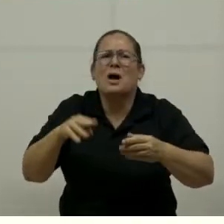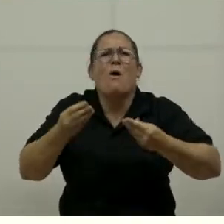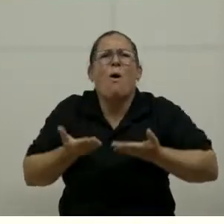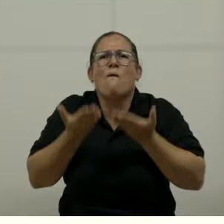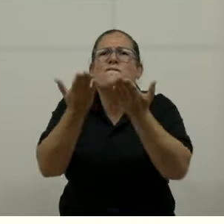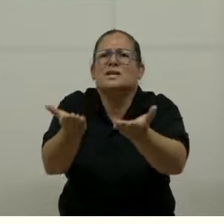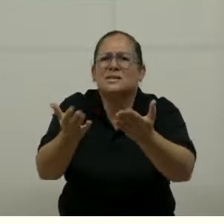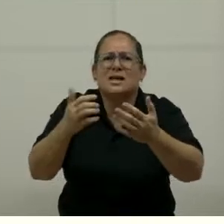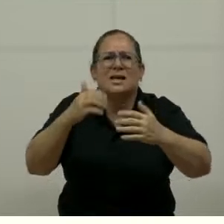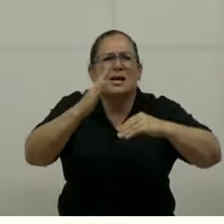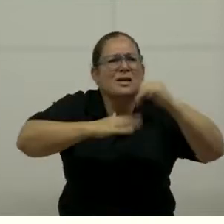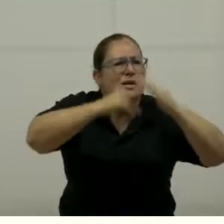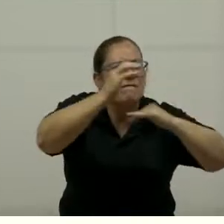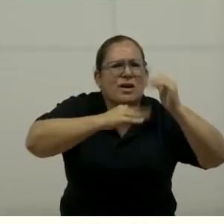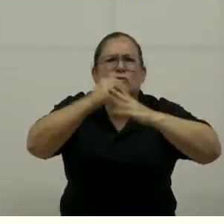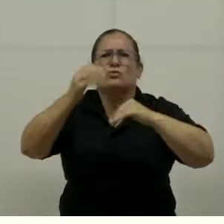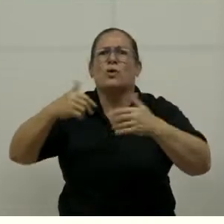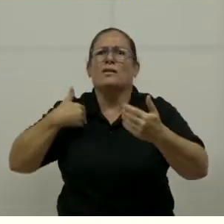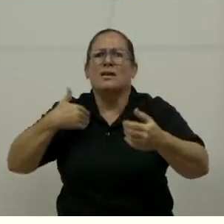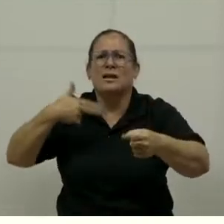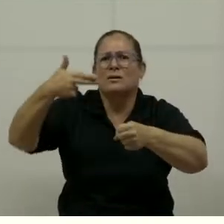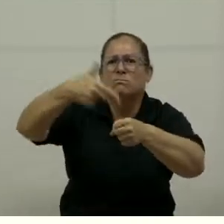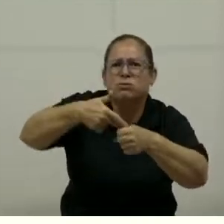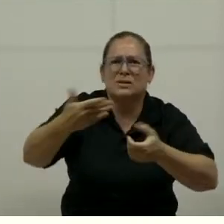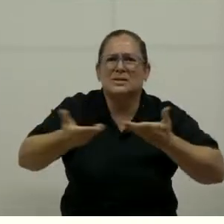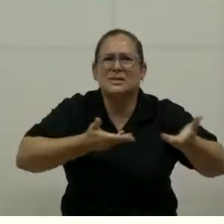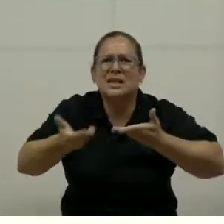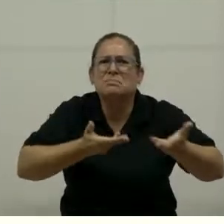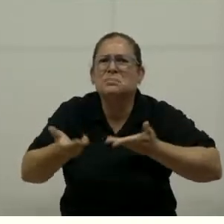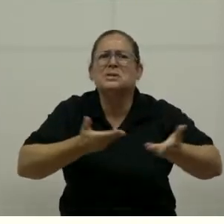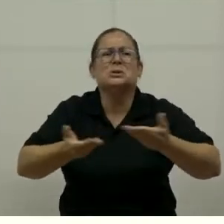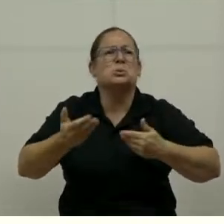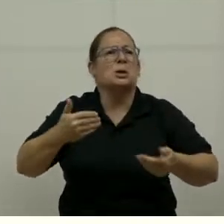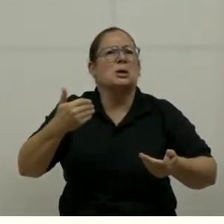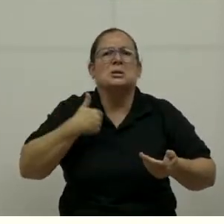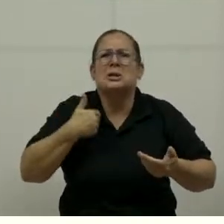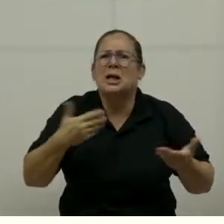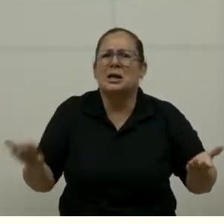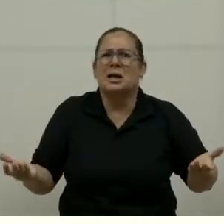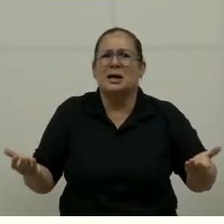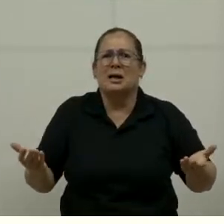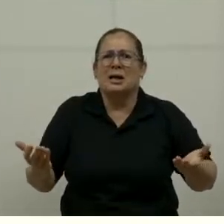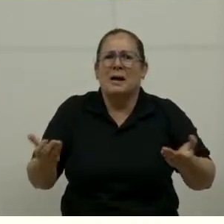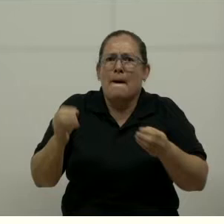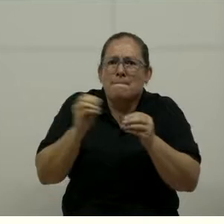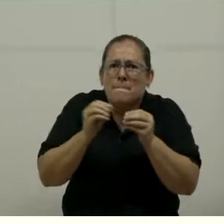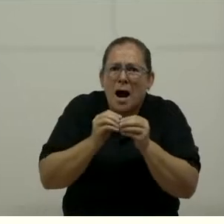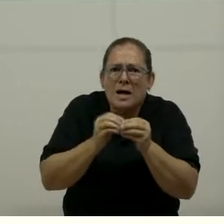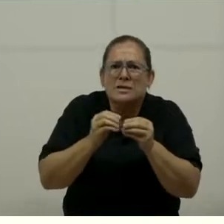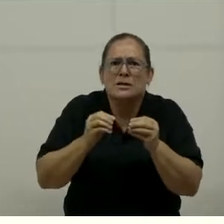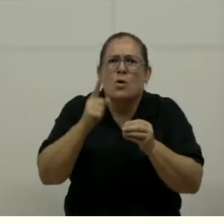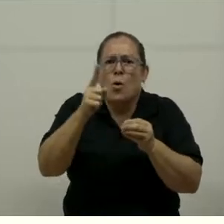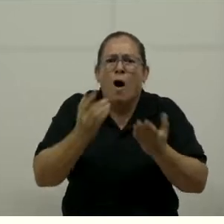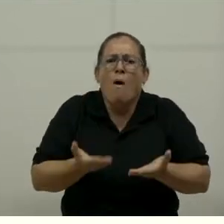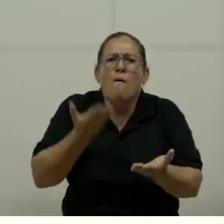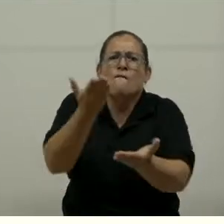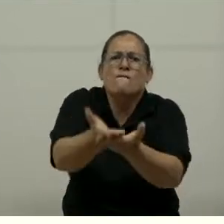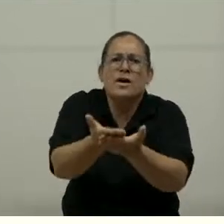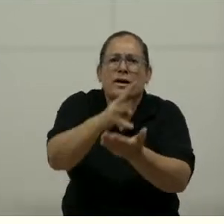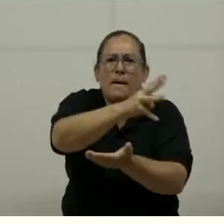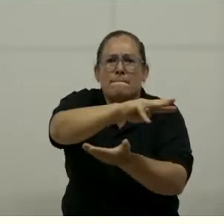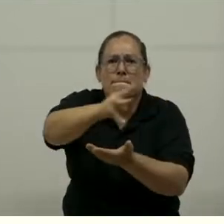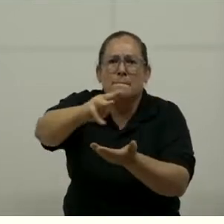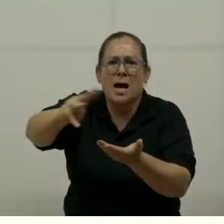¿verdad? El acceso a los combustibles, los servicios varios. Y vincular esta oferta marina con